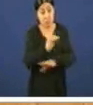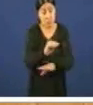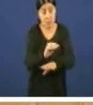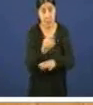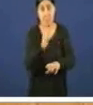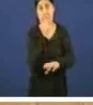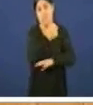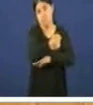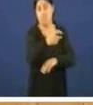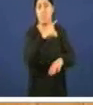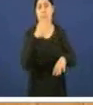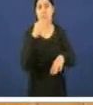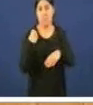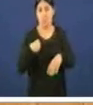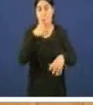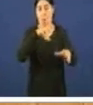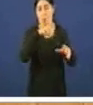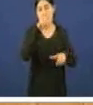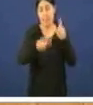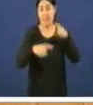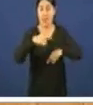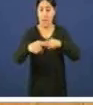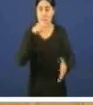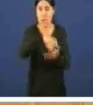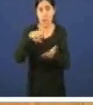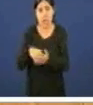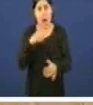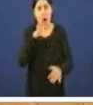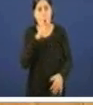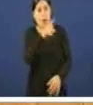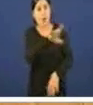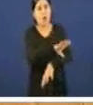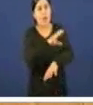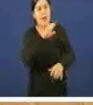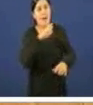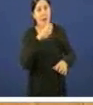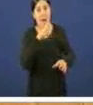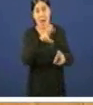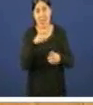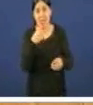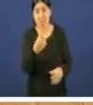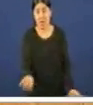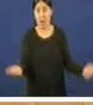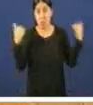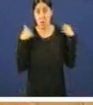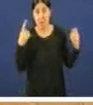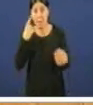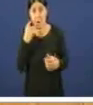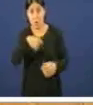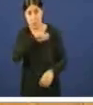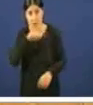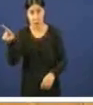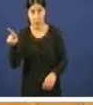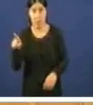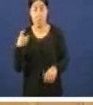da entidade o señor Feijó agora a conselleira de Facenda responsabilizan en exclusivo o Banco de España é claro que o Banco de España